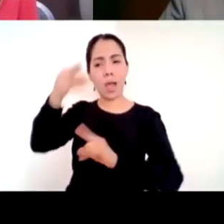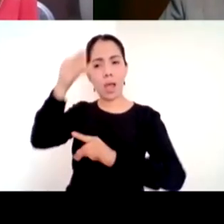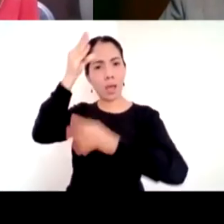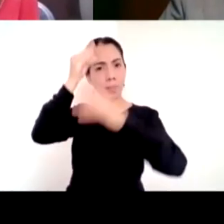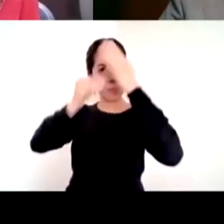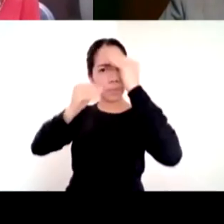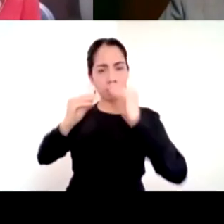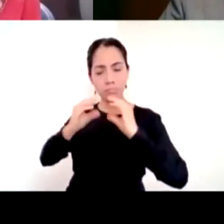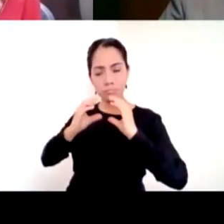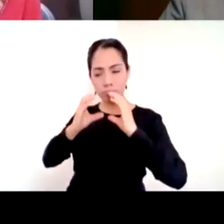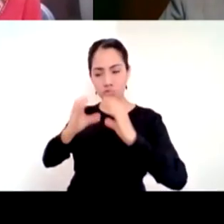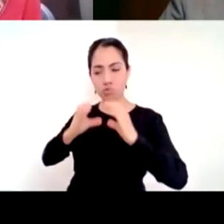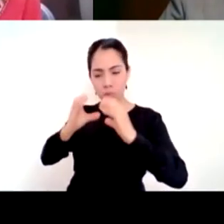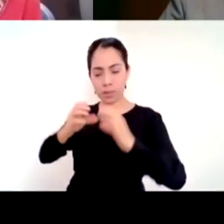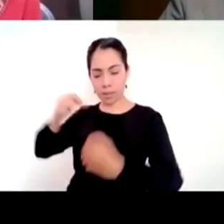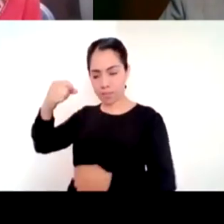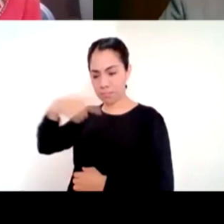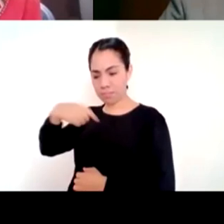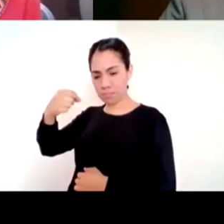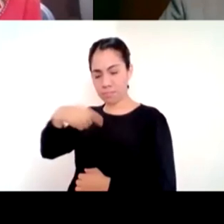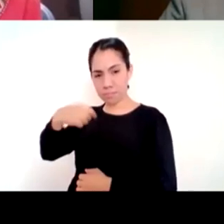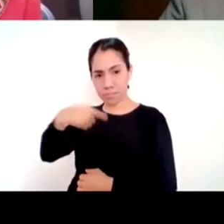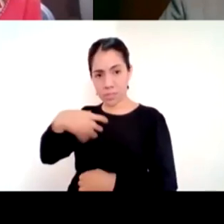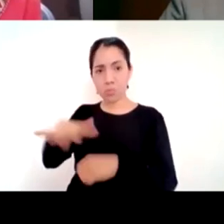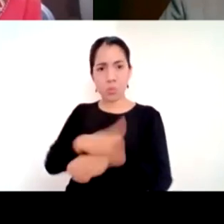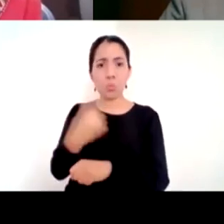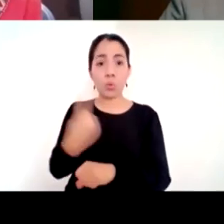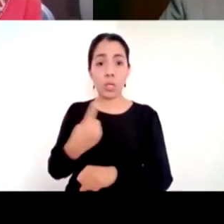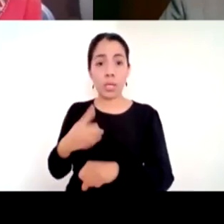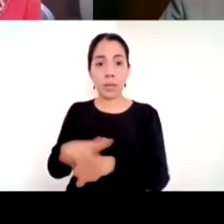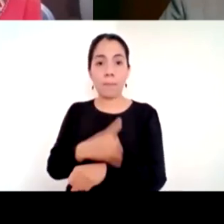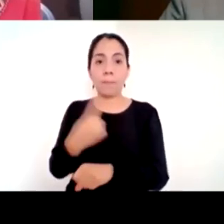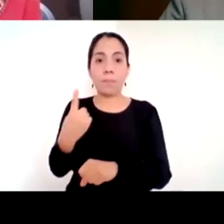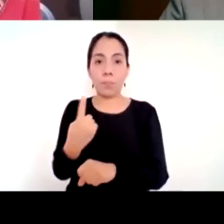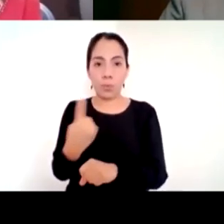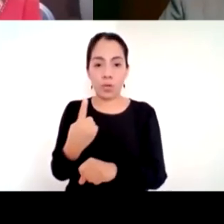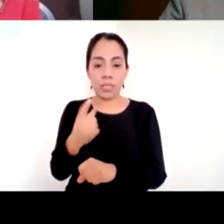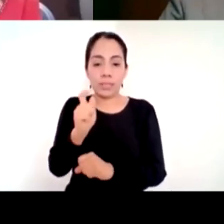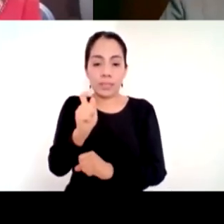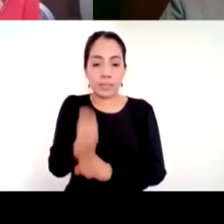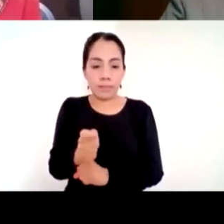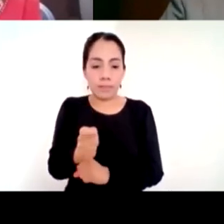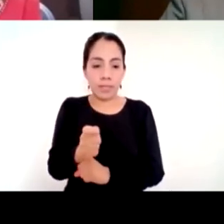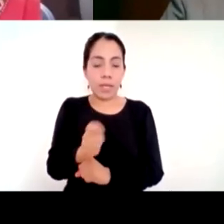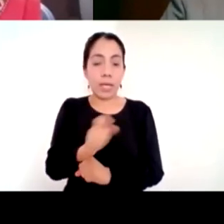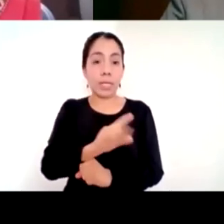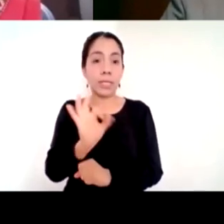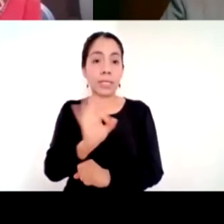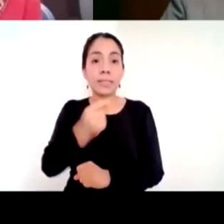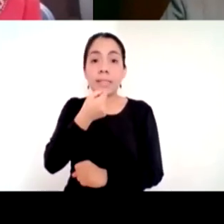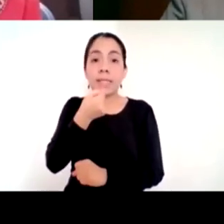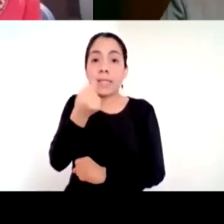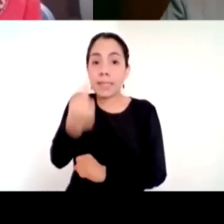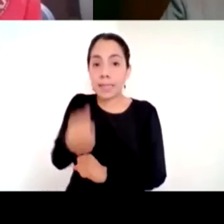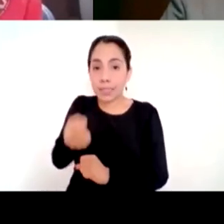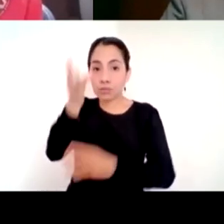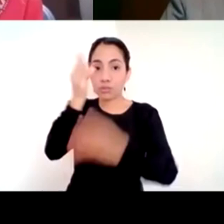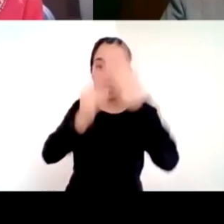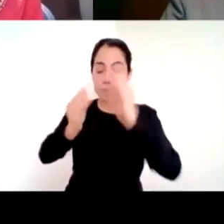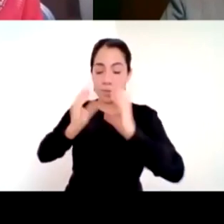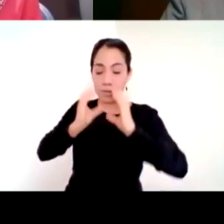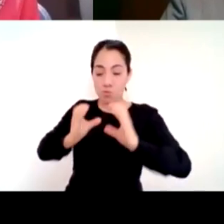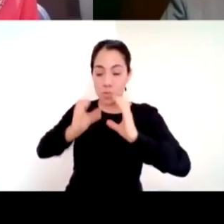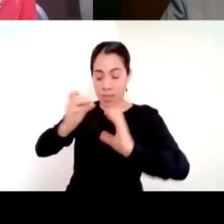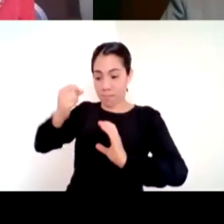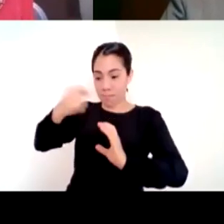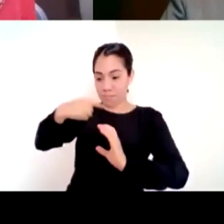Esto nos permite generar mayor seguridad, nos permite generar una vida más armónica y esto es algo